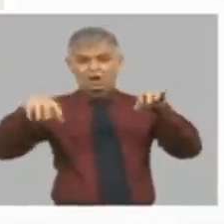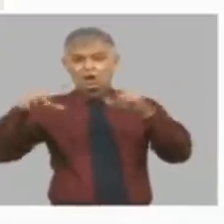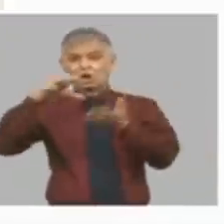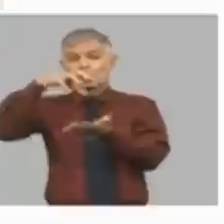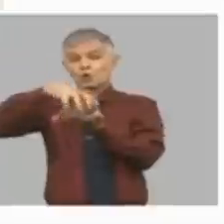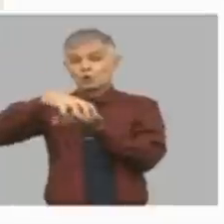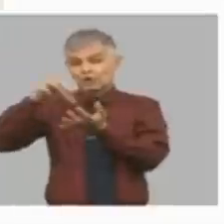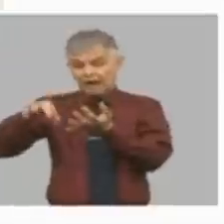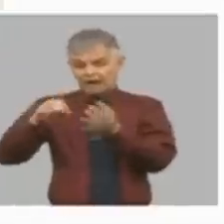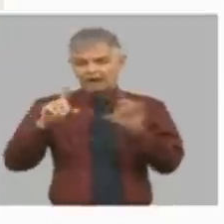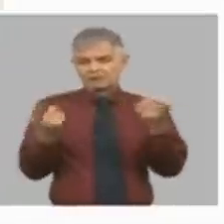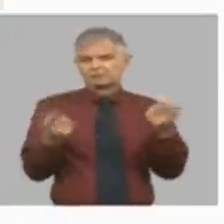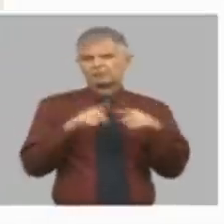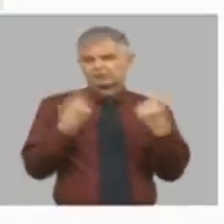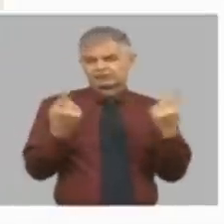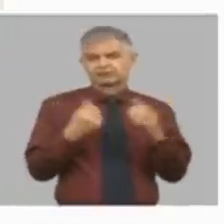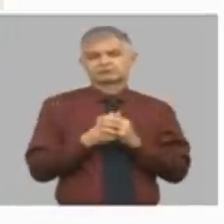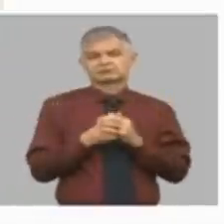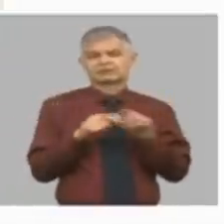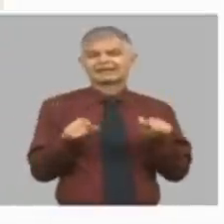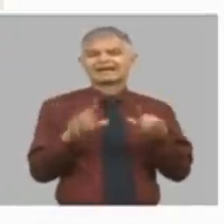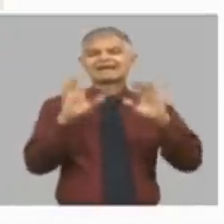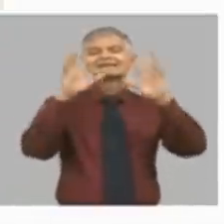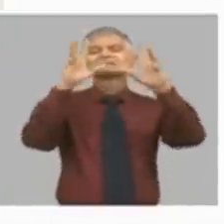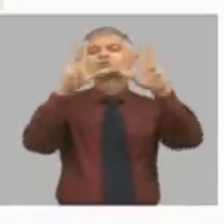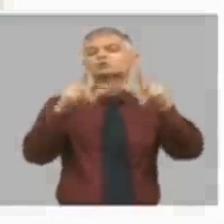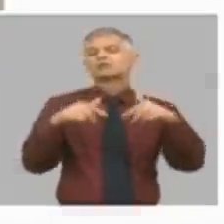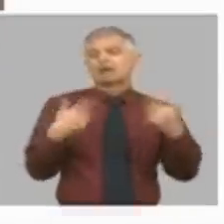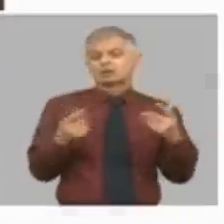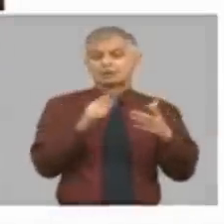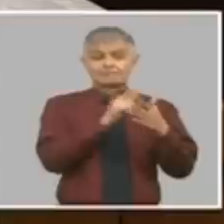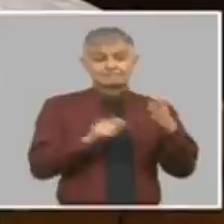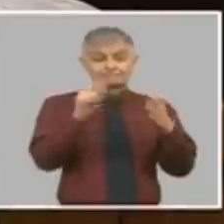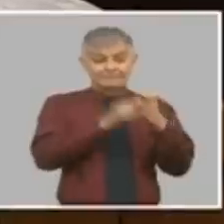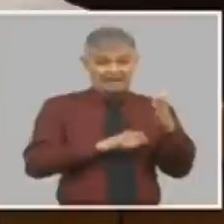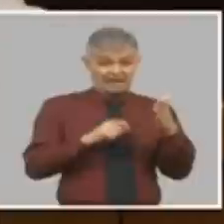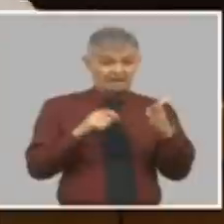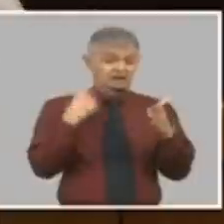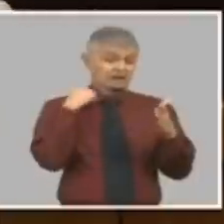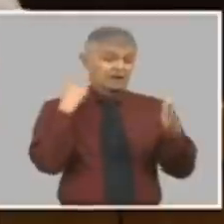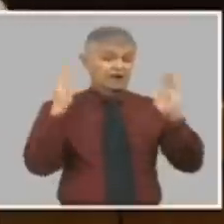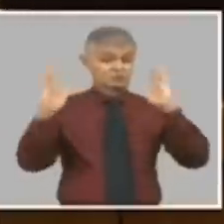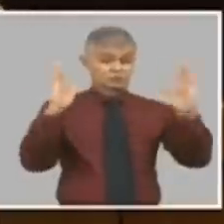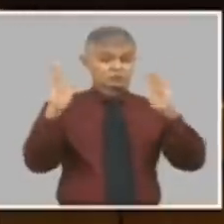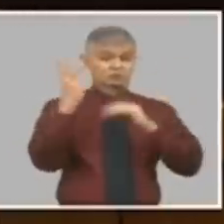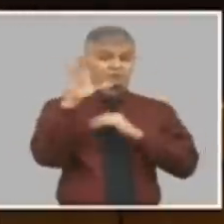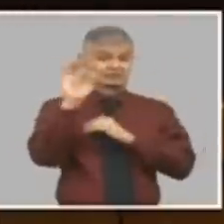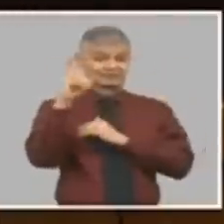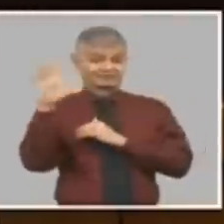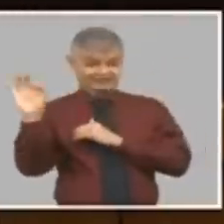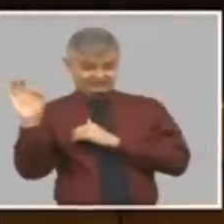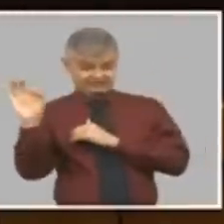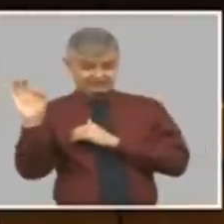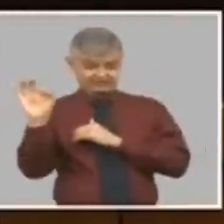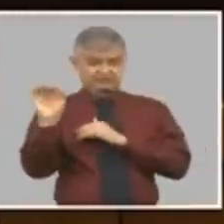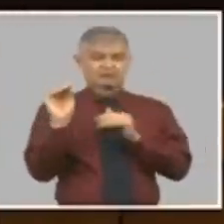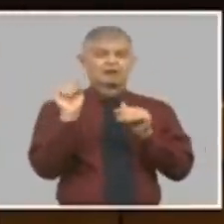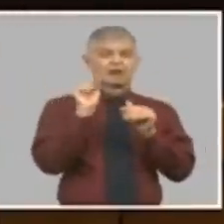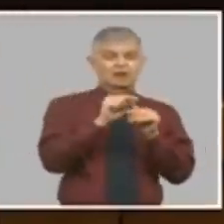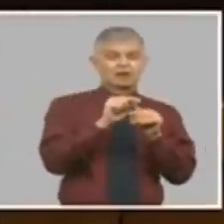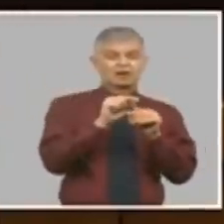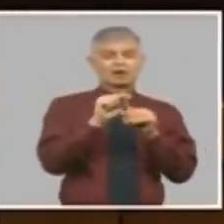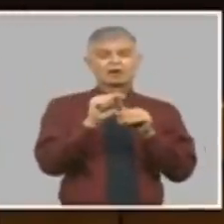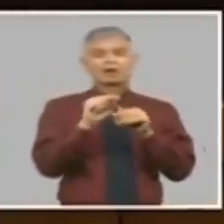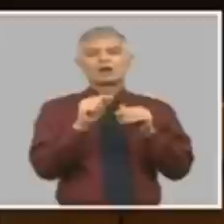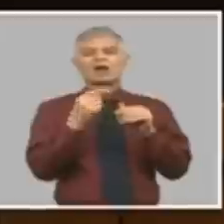¿qué dio el ejercicio? es decir cogimos el plan 2020 y le aplicamos una variante de